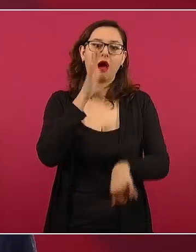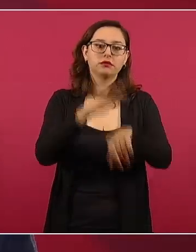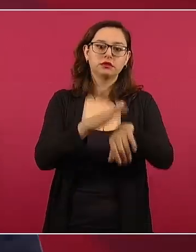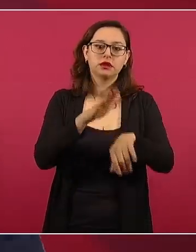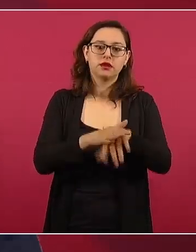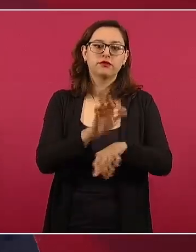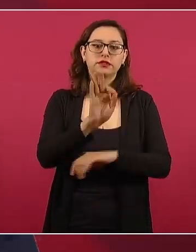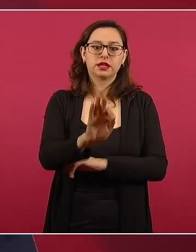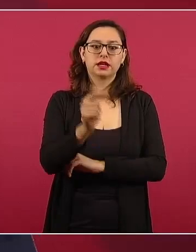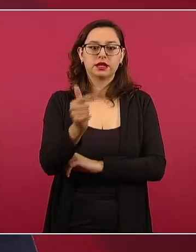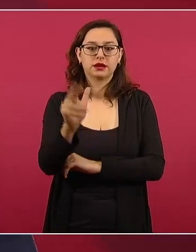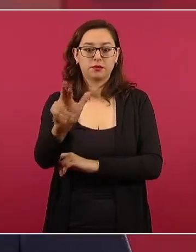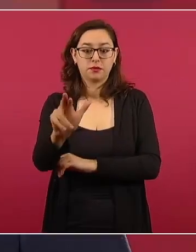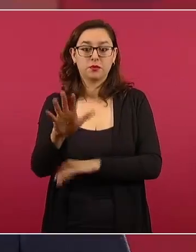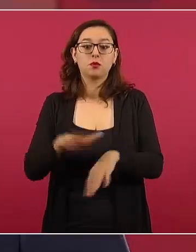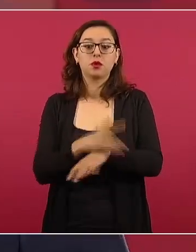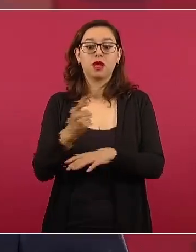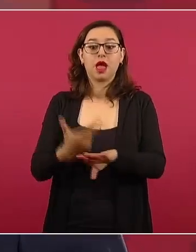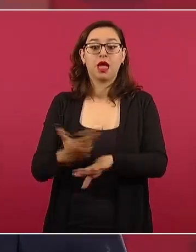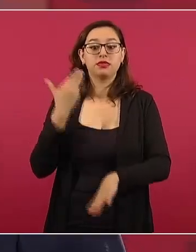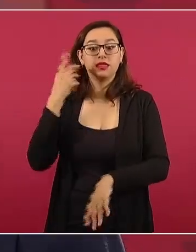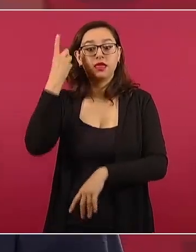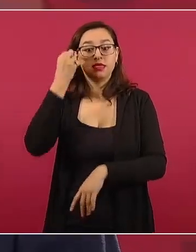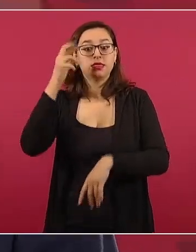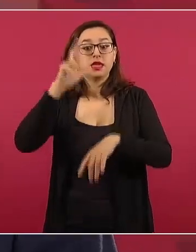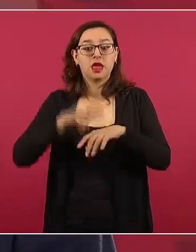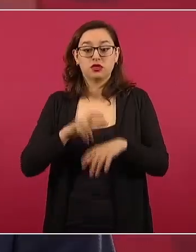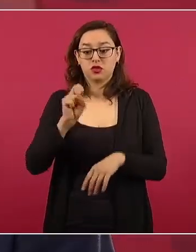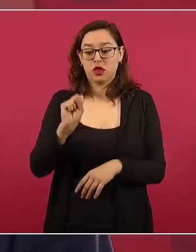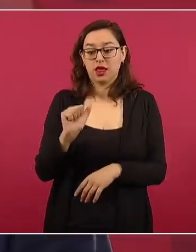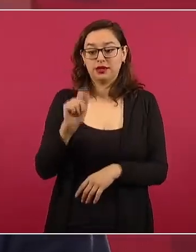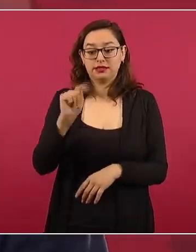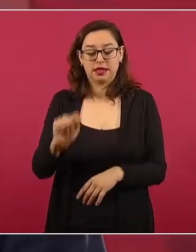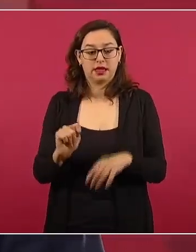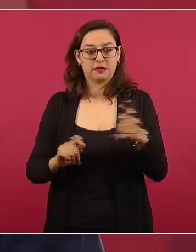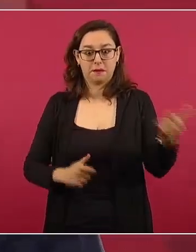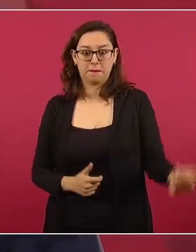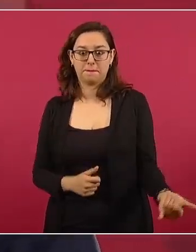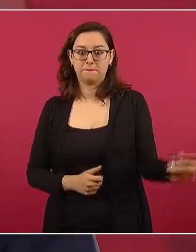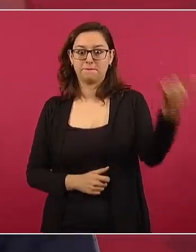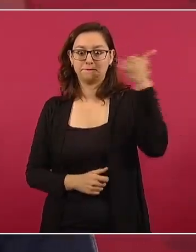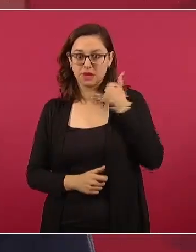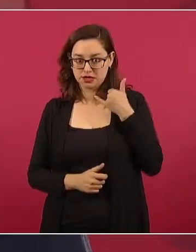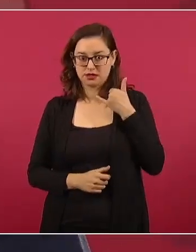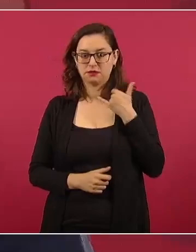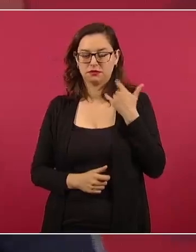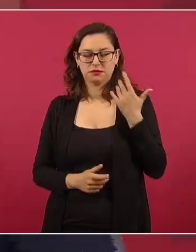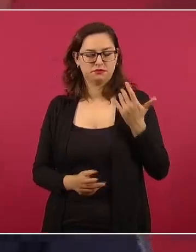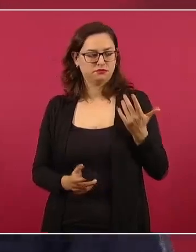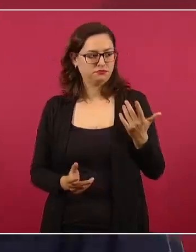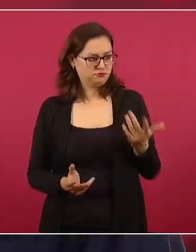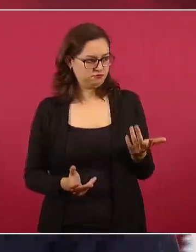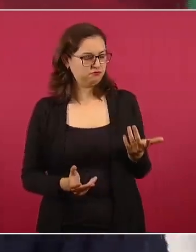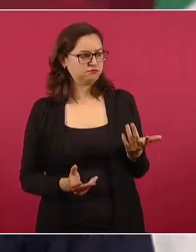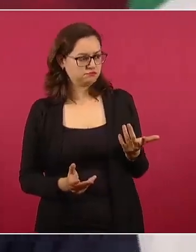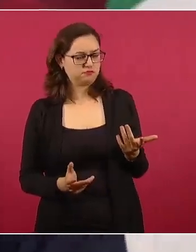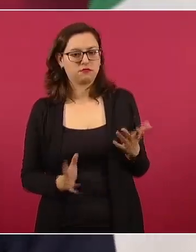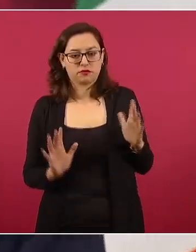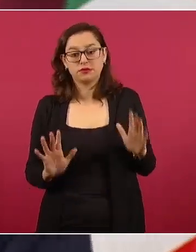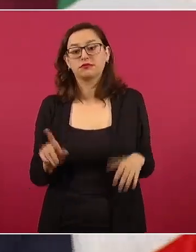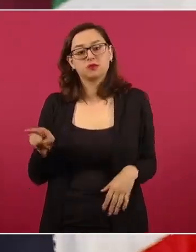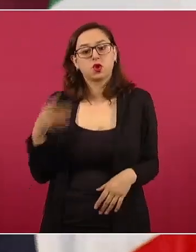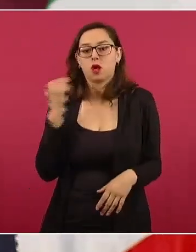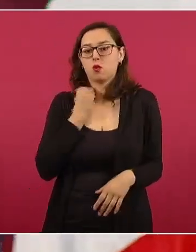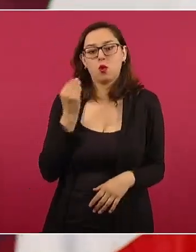directora del SAT, porque hicieron gestiones los abogados que están en su